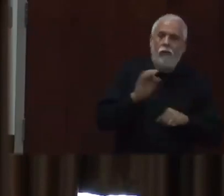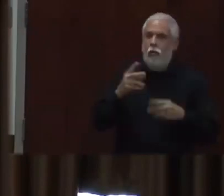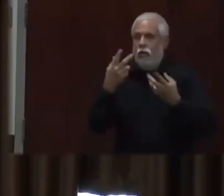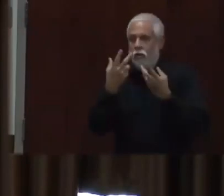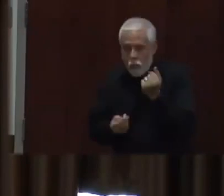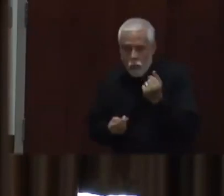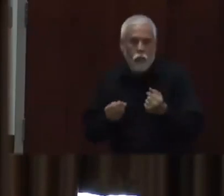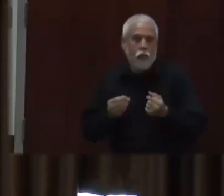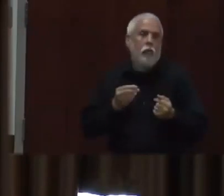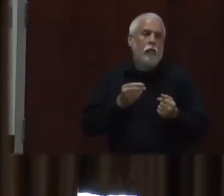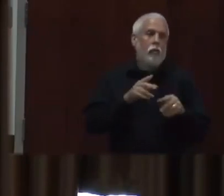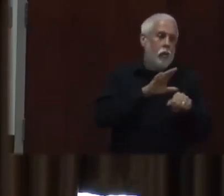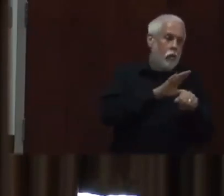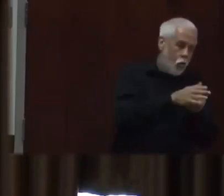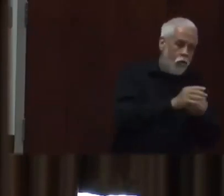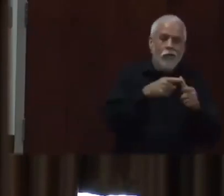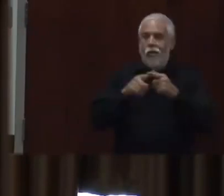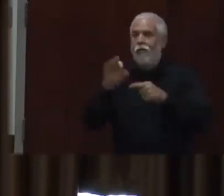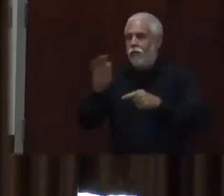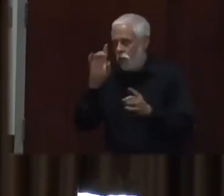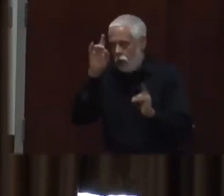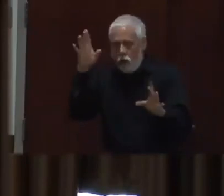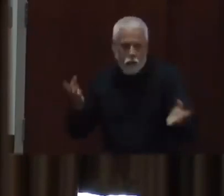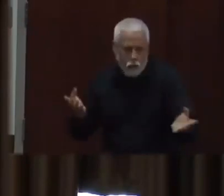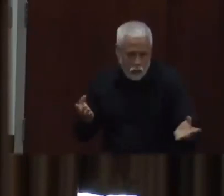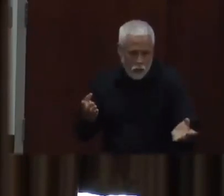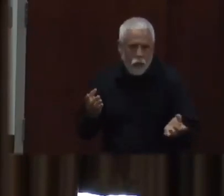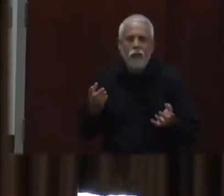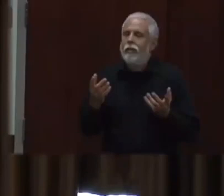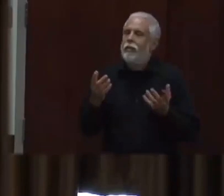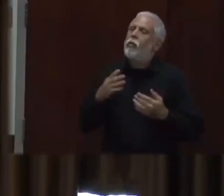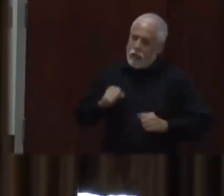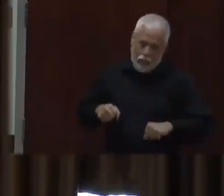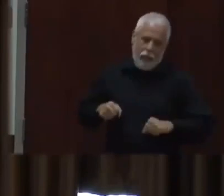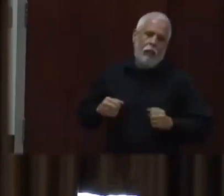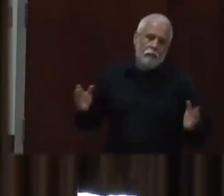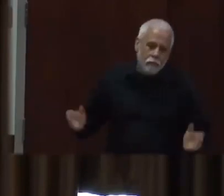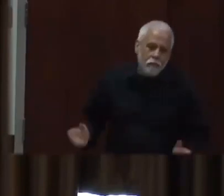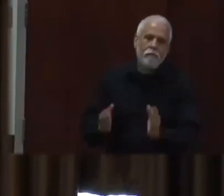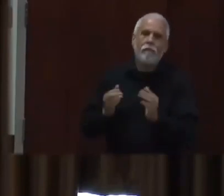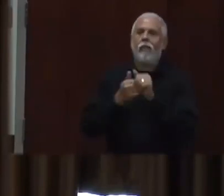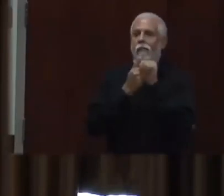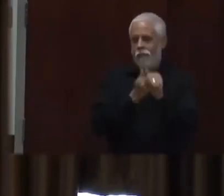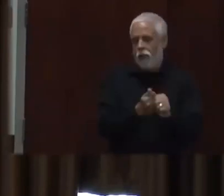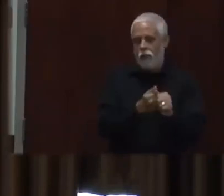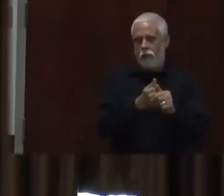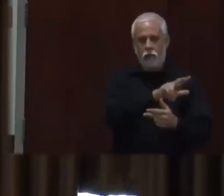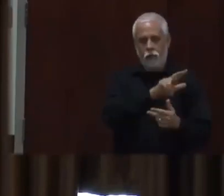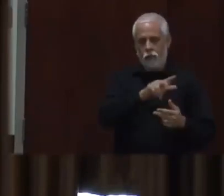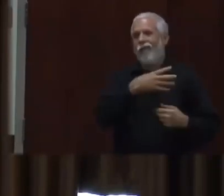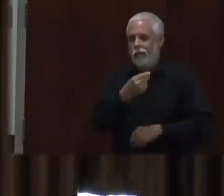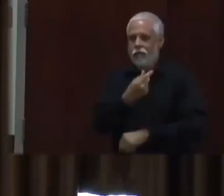La otra pregunta que quería preguntar tiene que ver con las